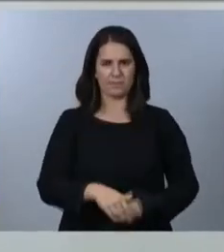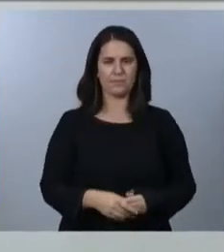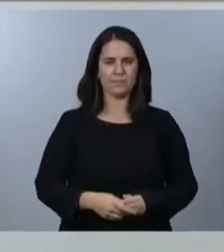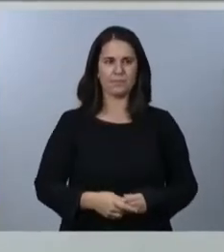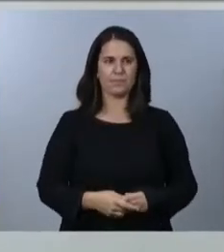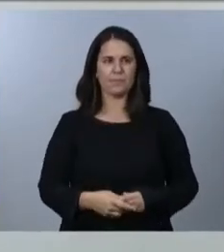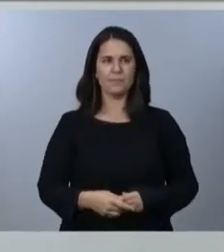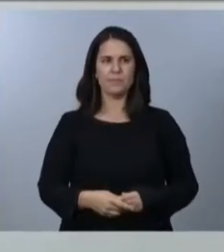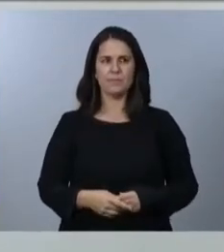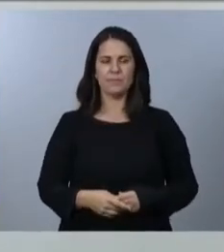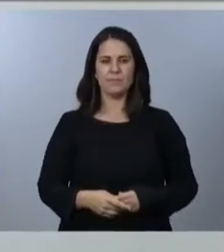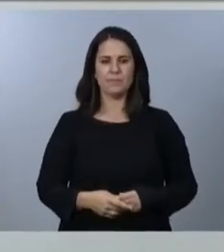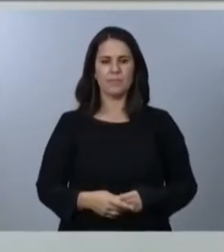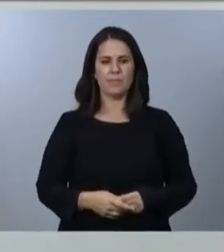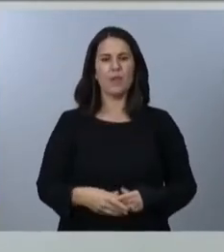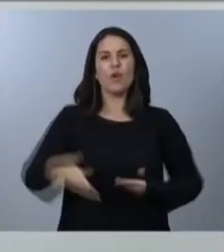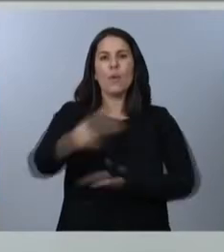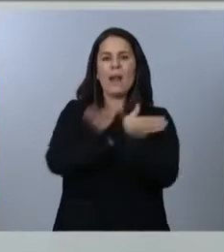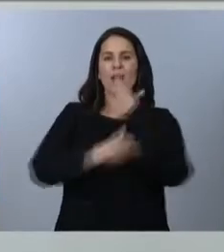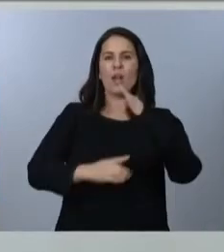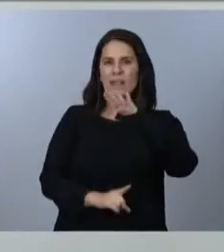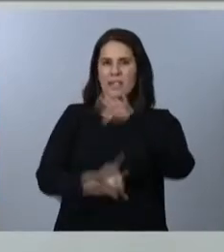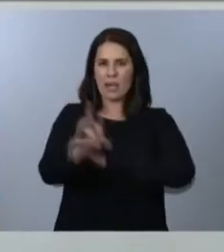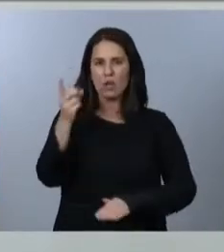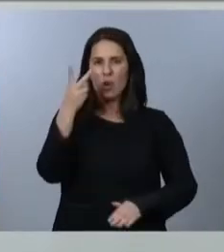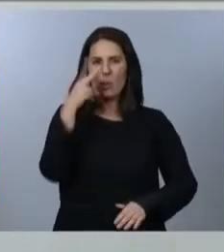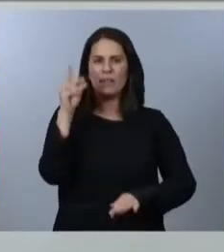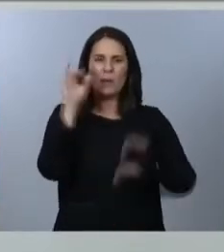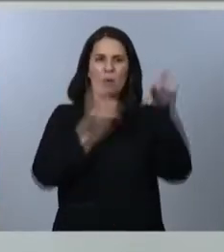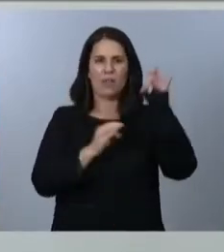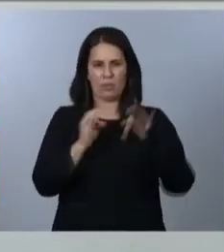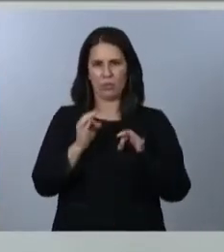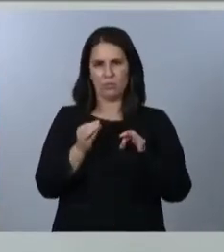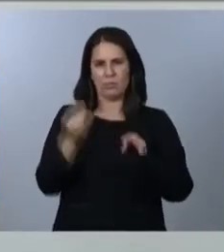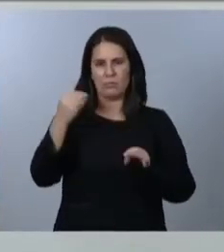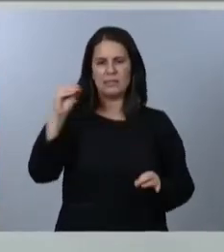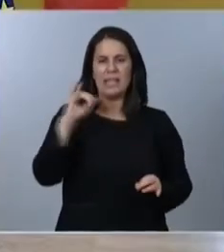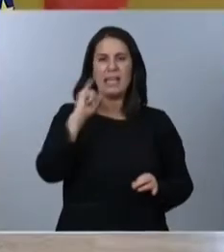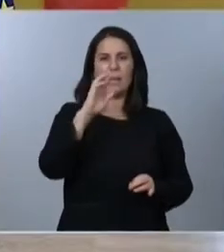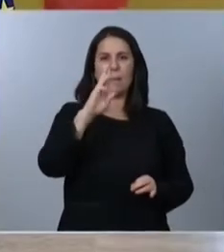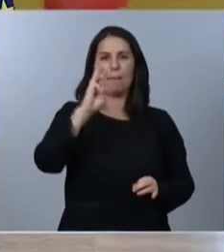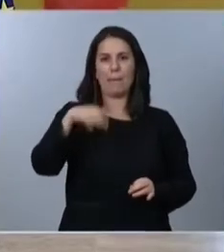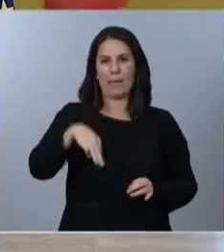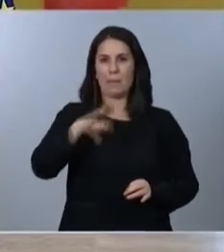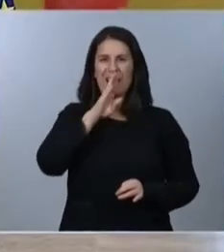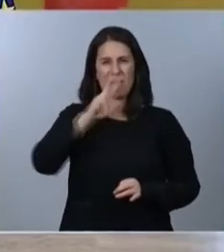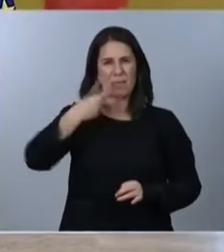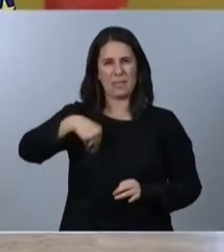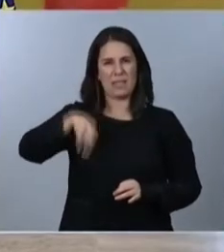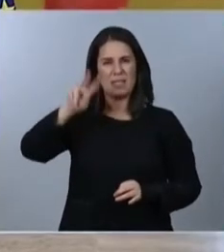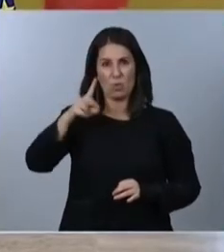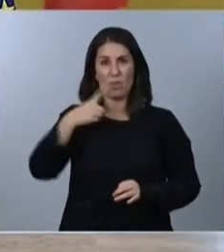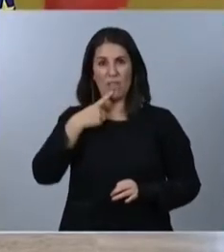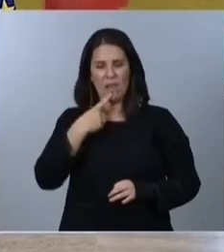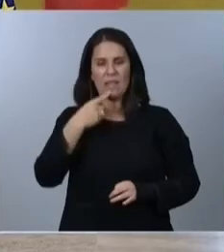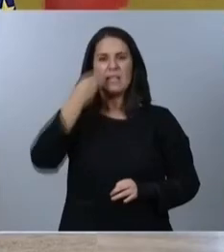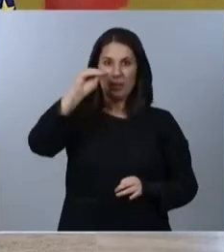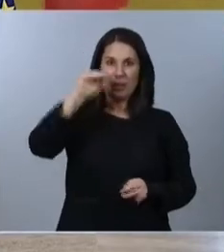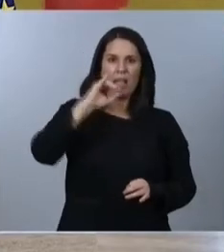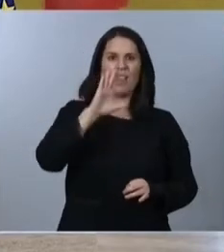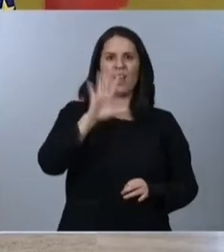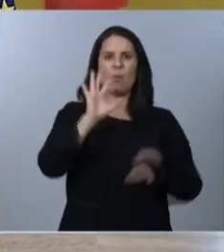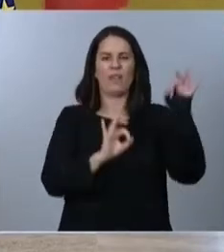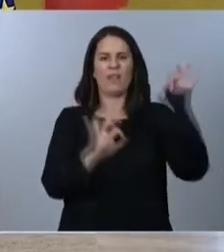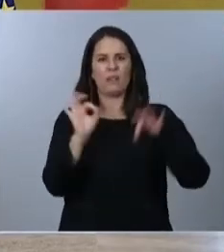en este caso, la cooperación al desarrollo en un 20%. El IPREM, que ha dicho antes el vicepresidente segundo, se incrementa en un 5%. Es la primera